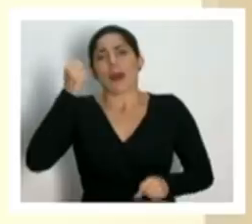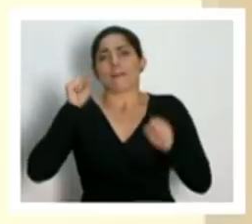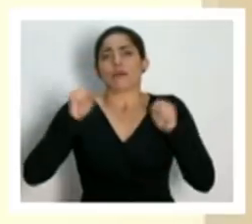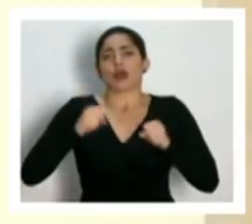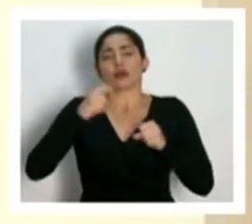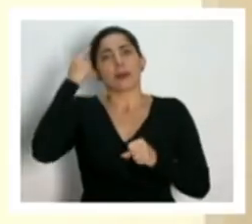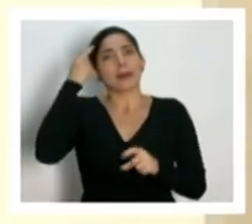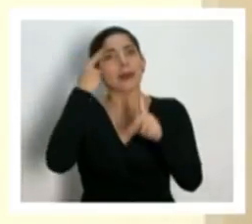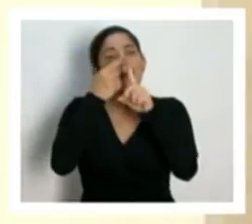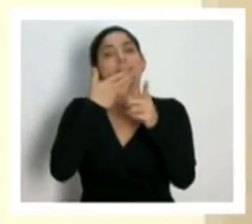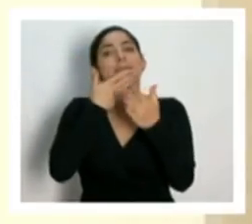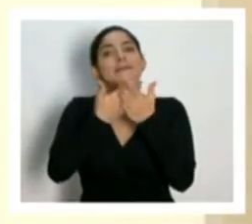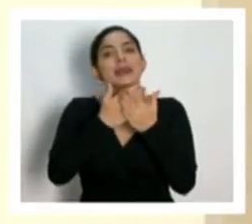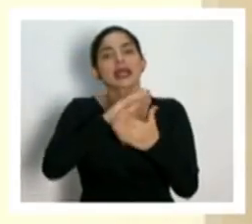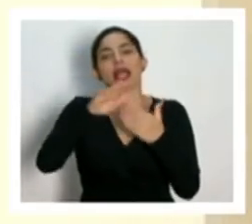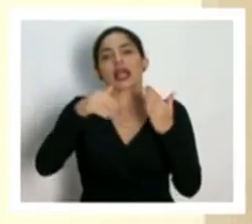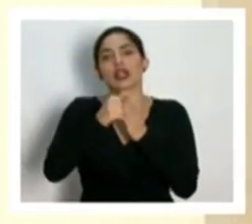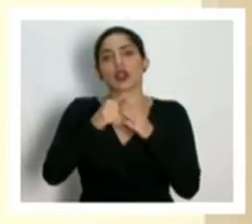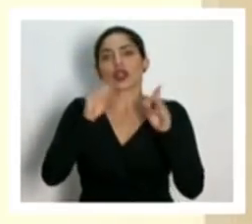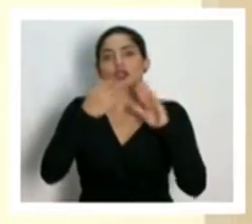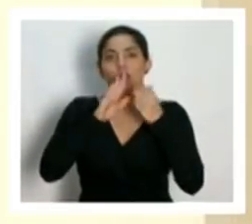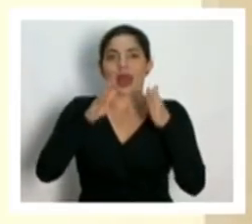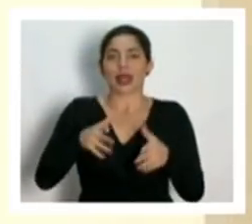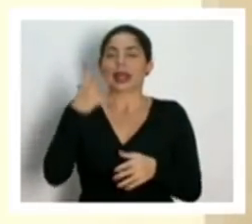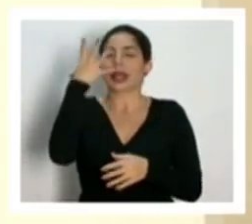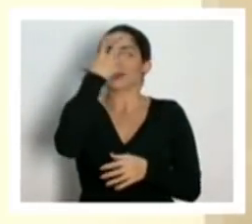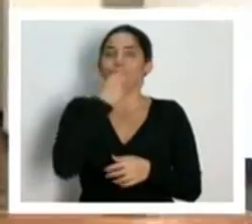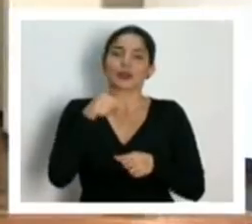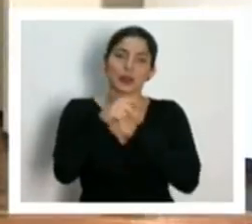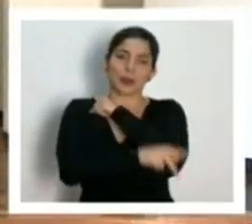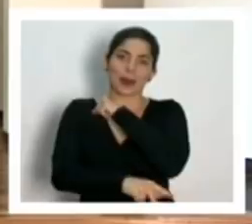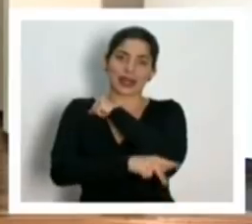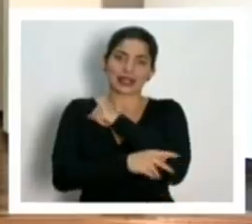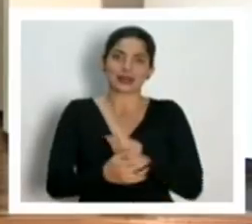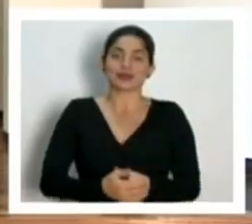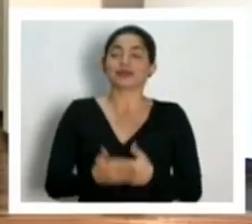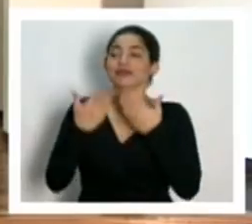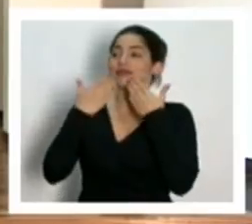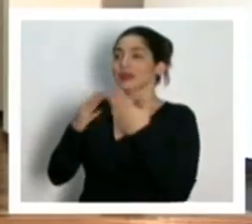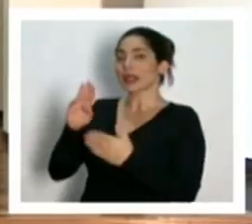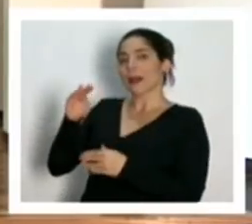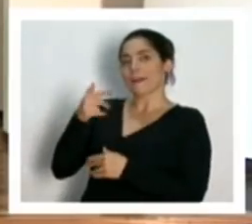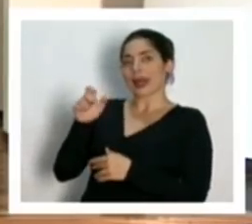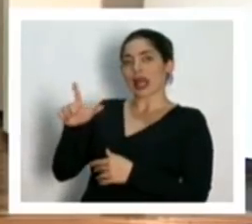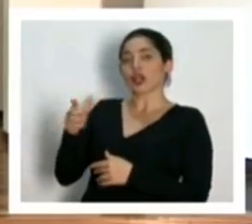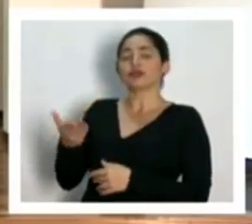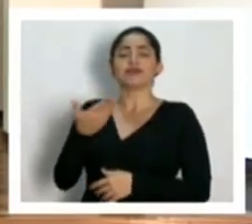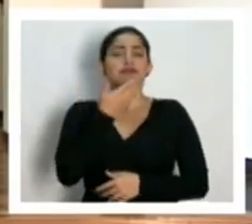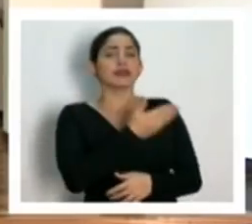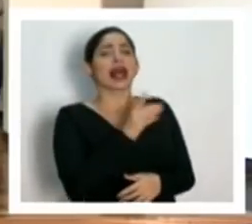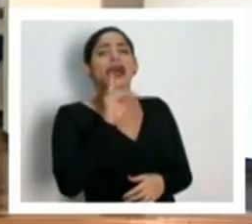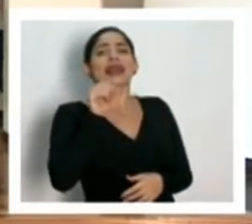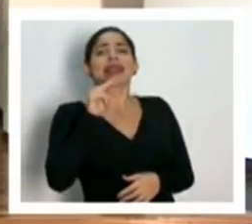por el bien de todos los ciudadanos de este hermoso y bello país muchas gracias don Michael don Daniel